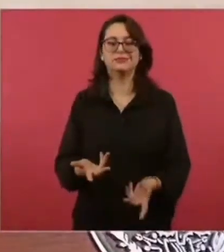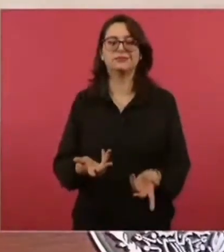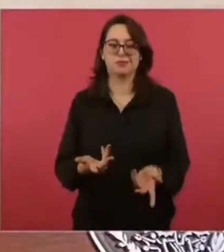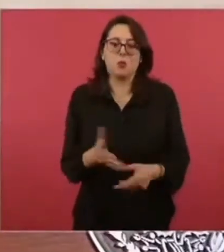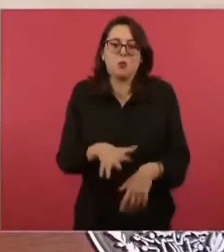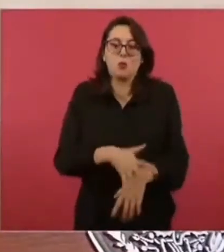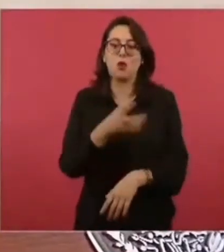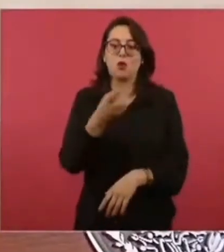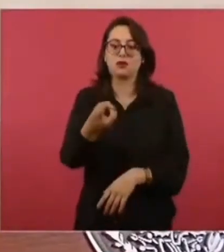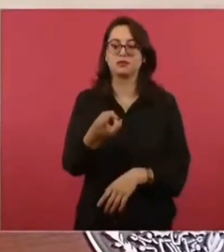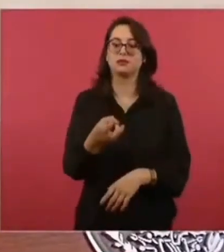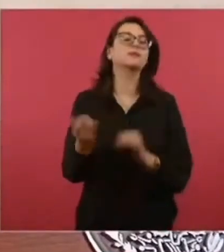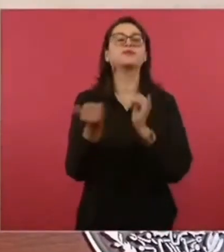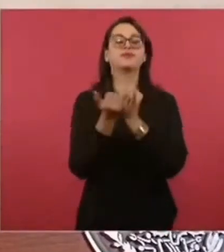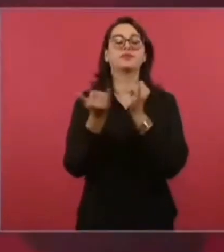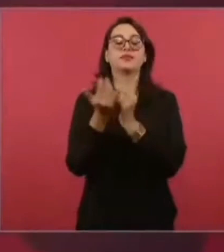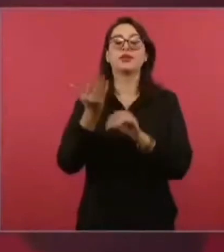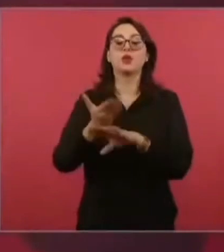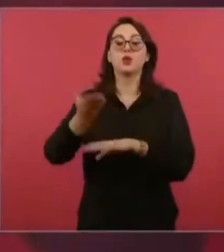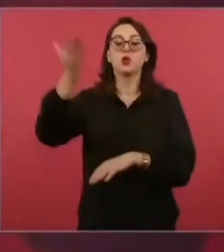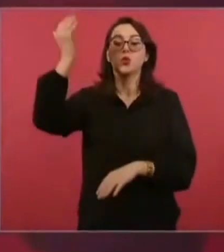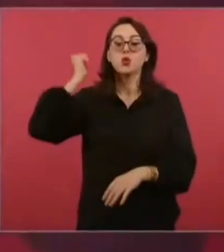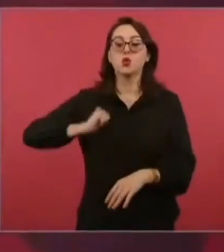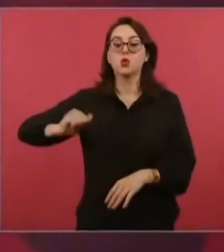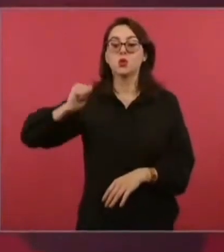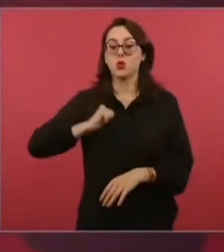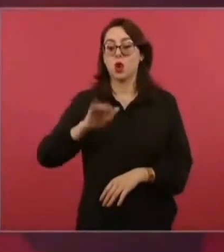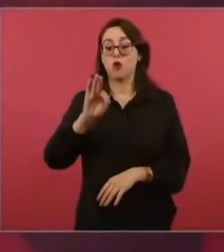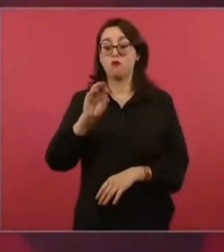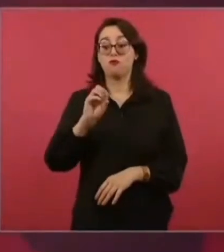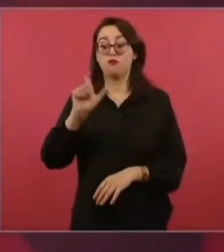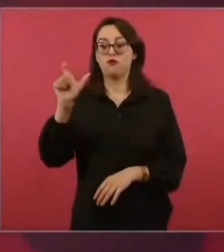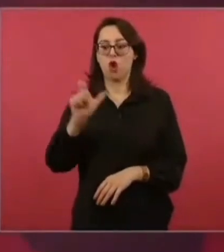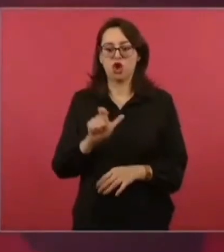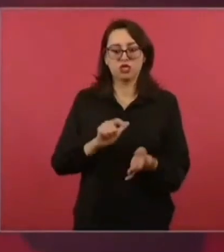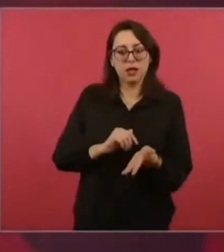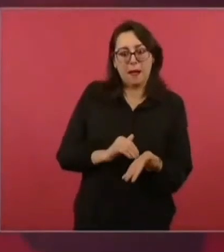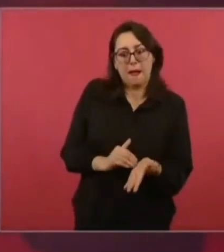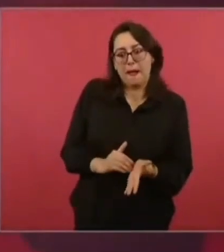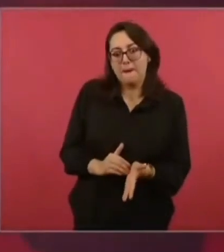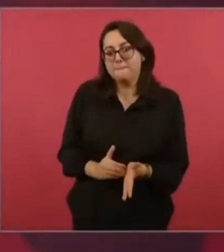estrategia publicitaria queriendo engañar a la gente.